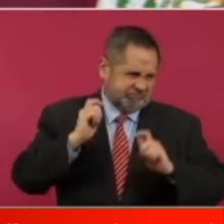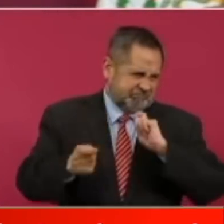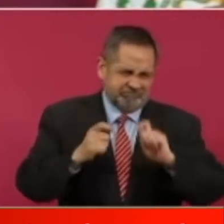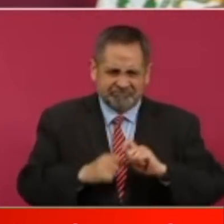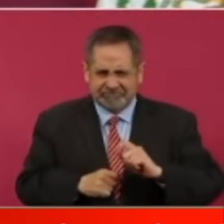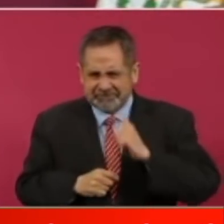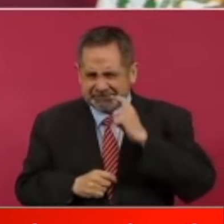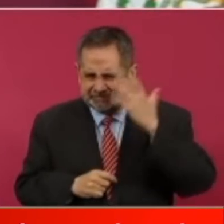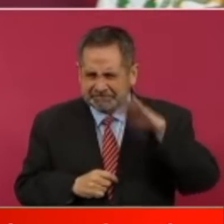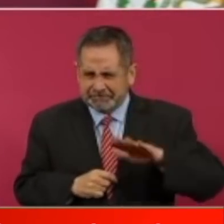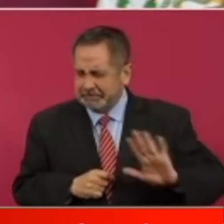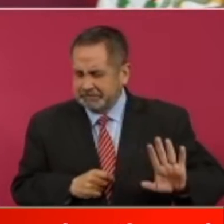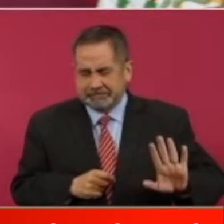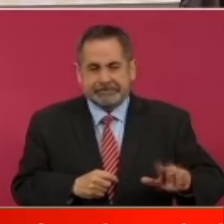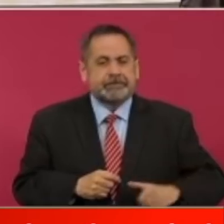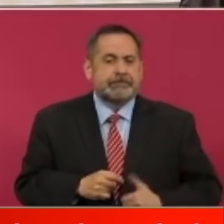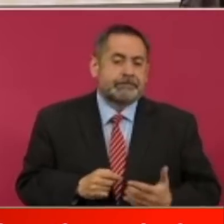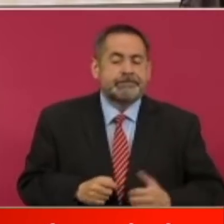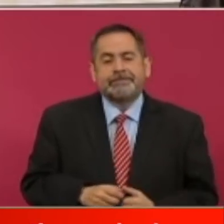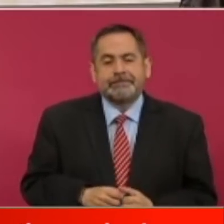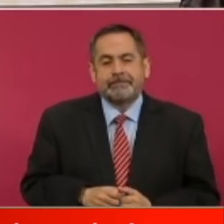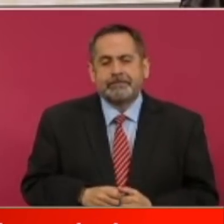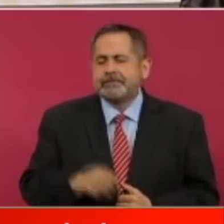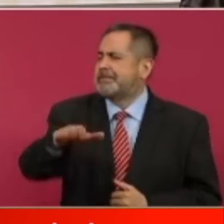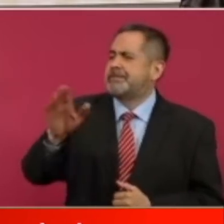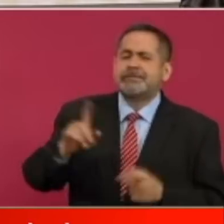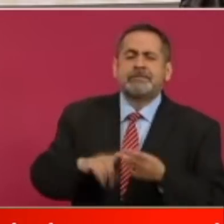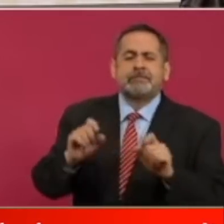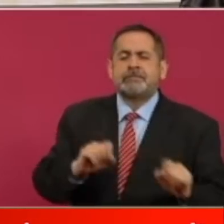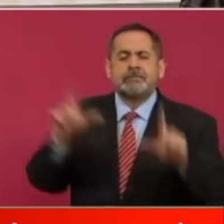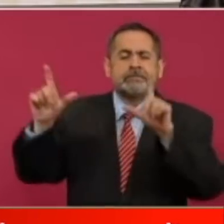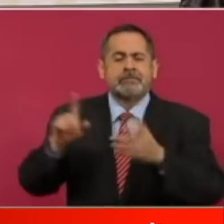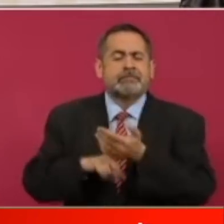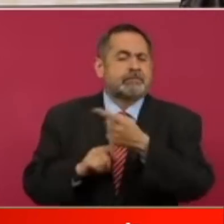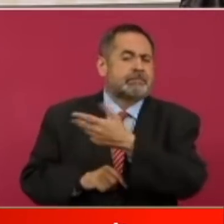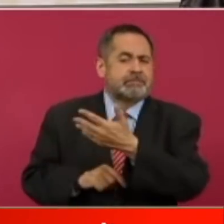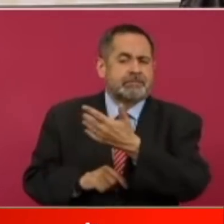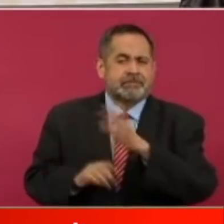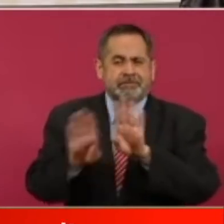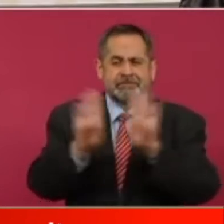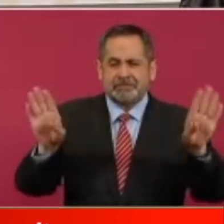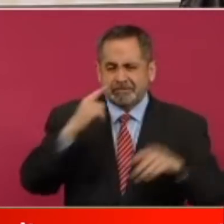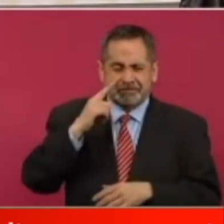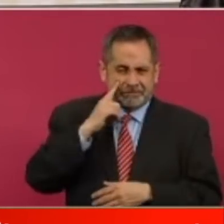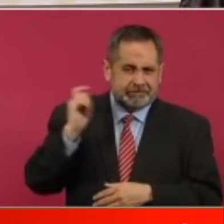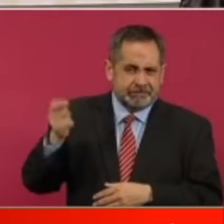mucha pieza no tienes de las de las vallas